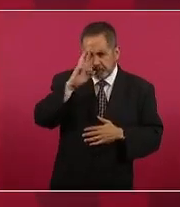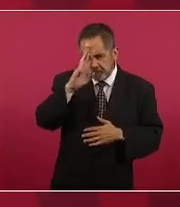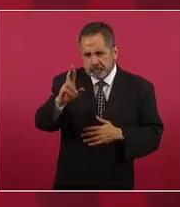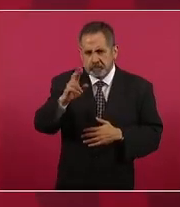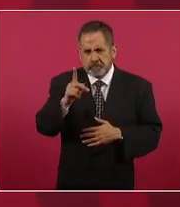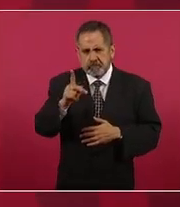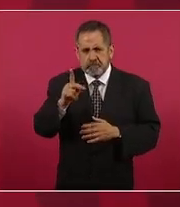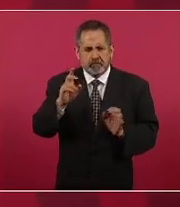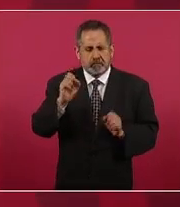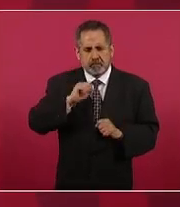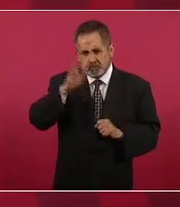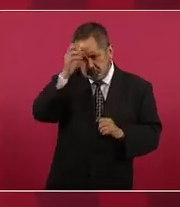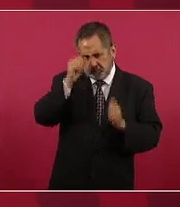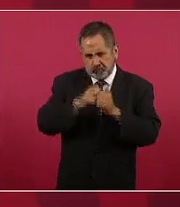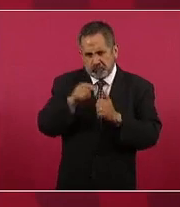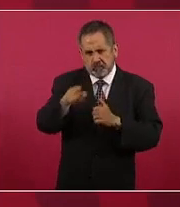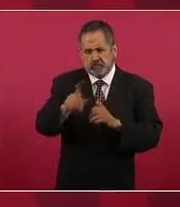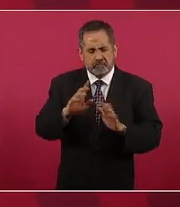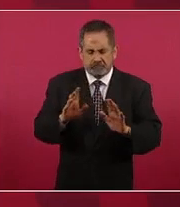comparto